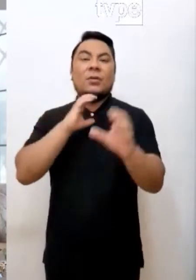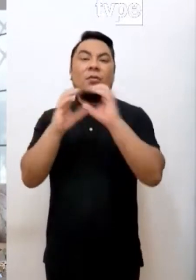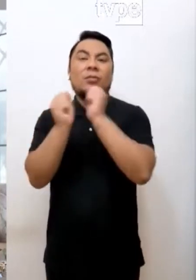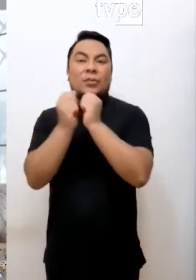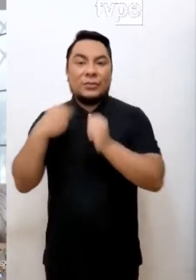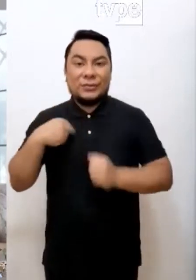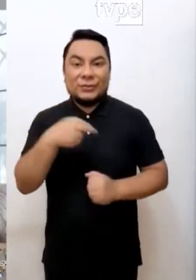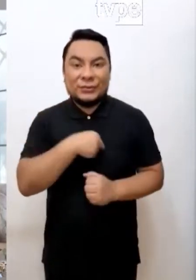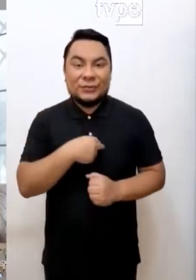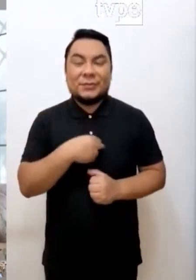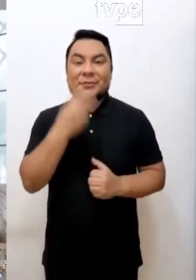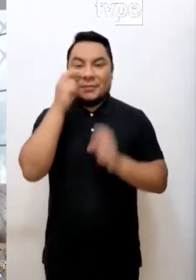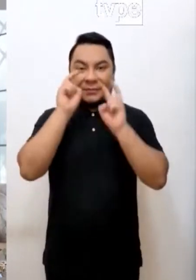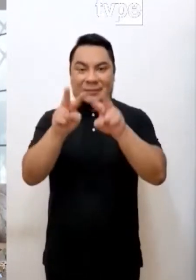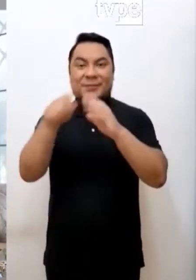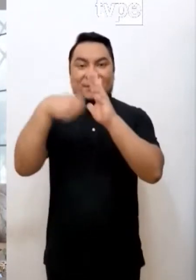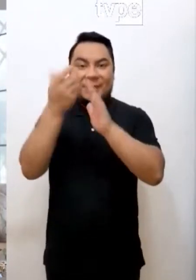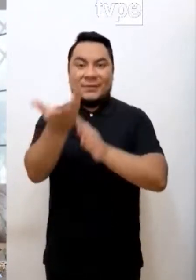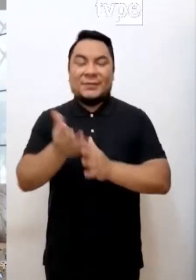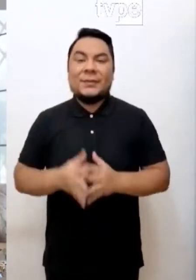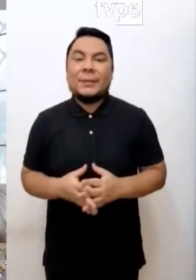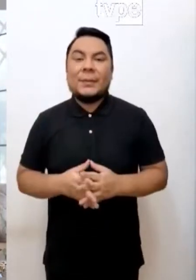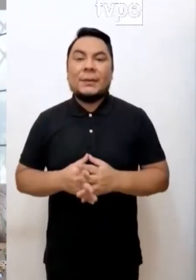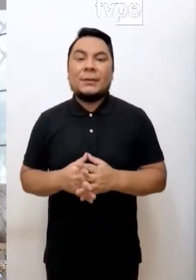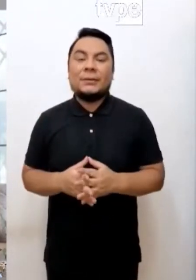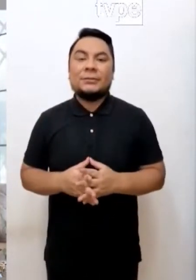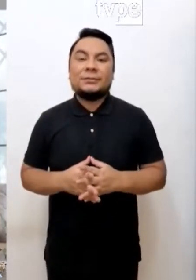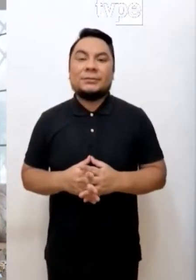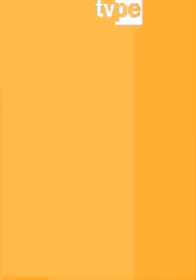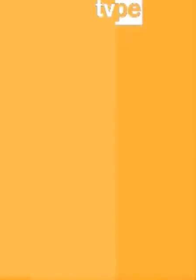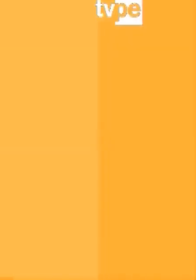estuvo conversando con nosotros. Así que veamos el video.